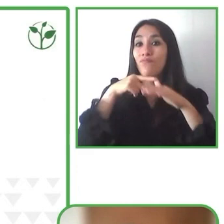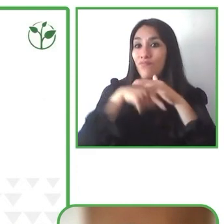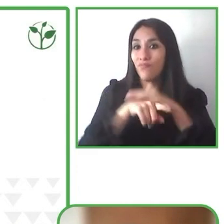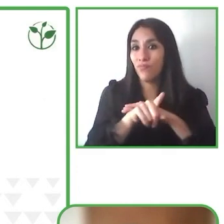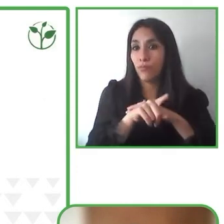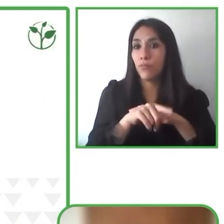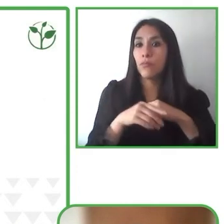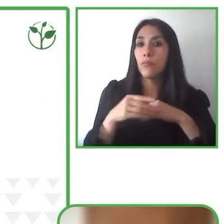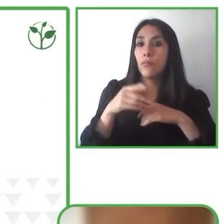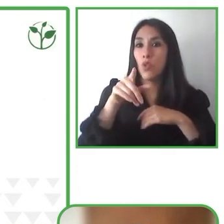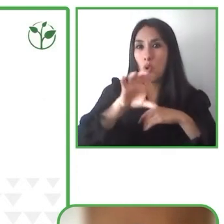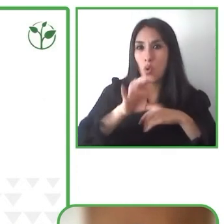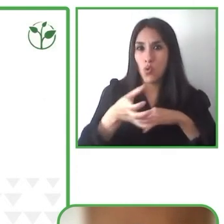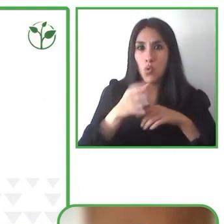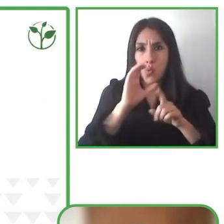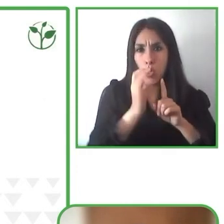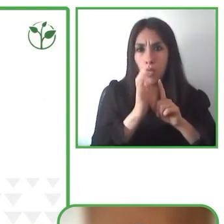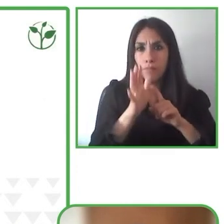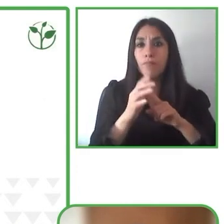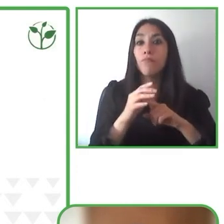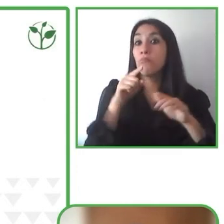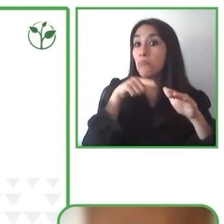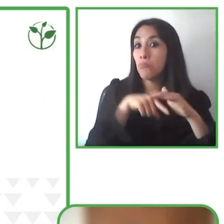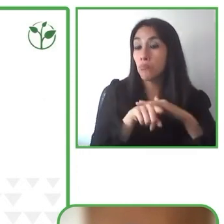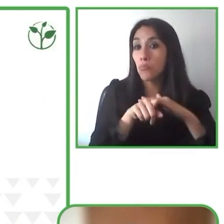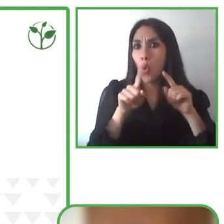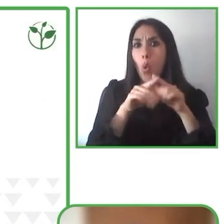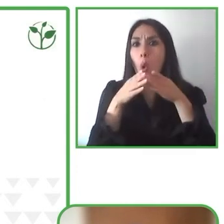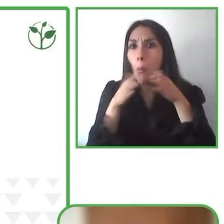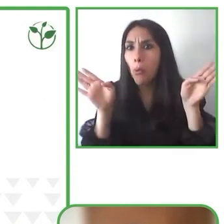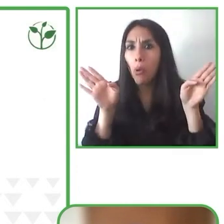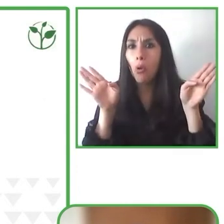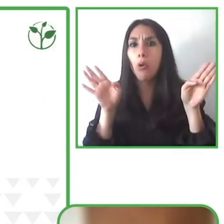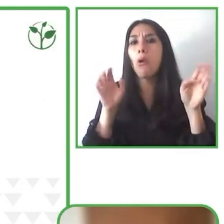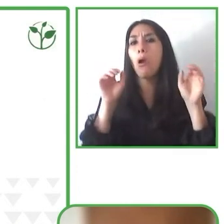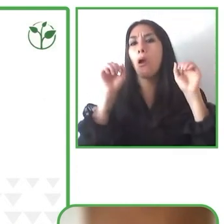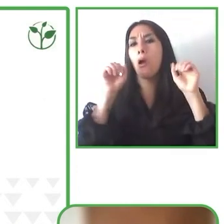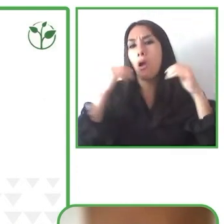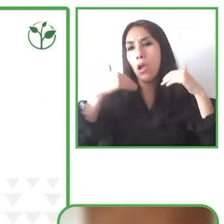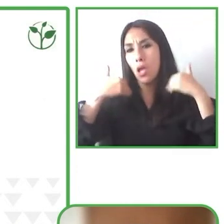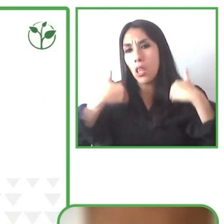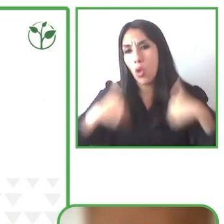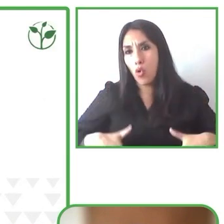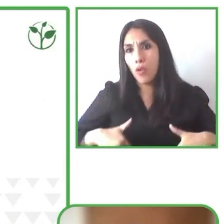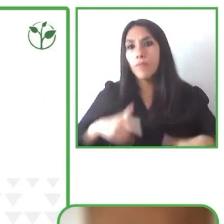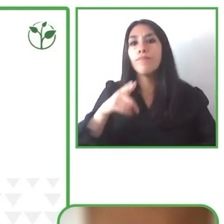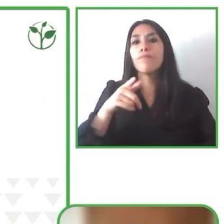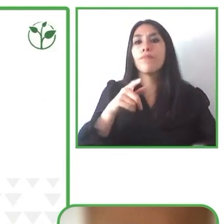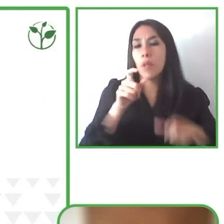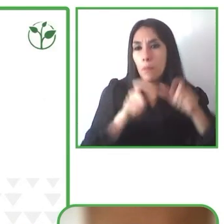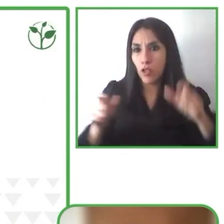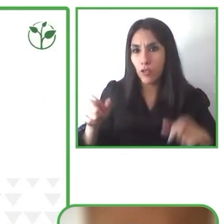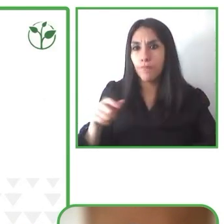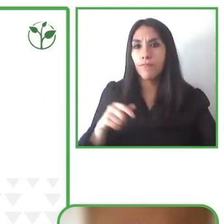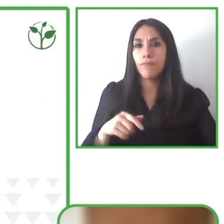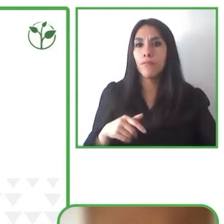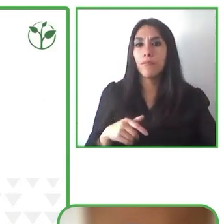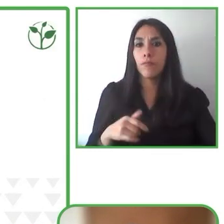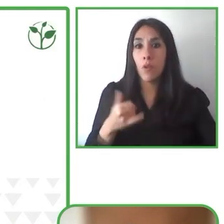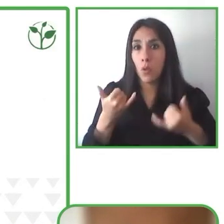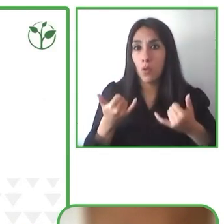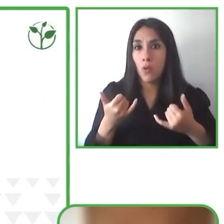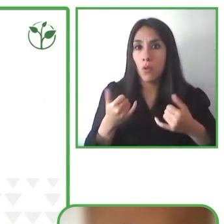completamente habilitado en términos físicos para que personas con cualquier tipo de discapacidad física puedan